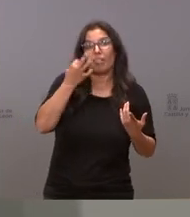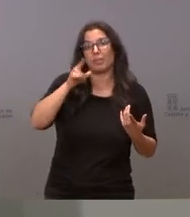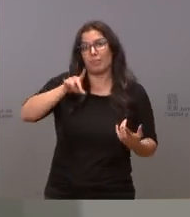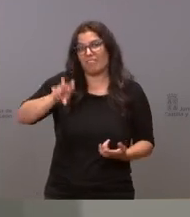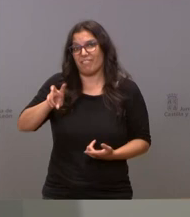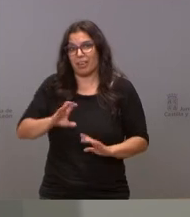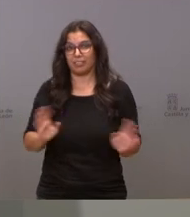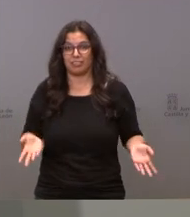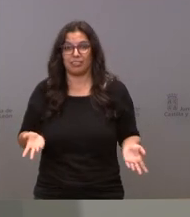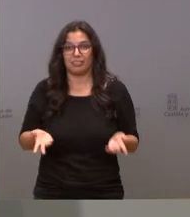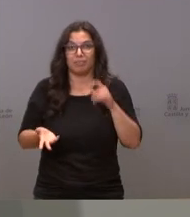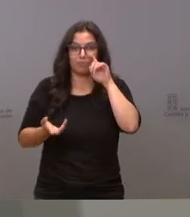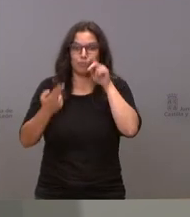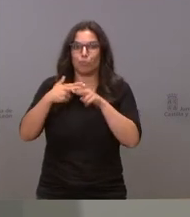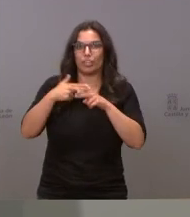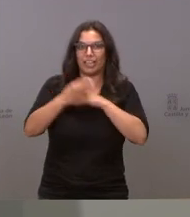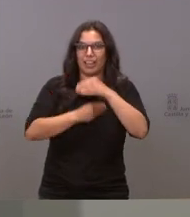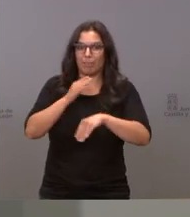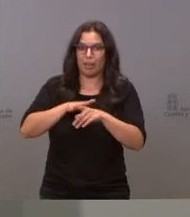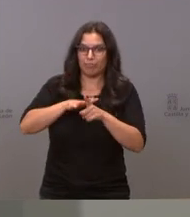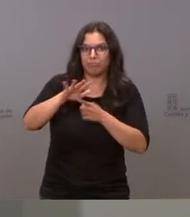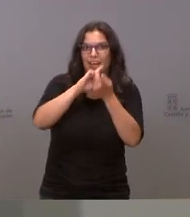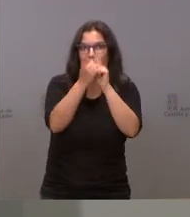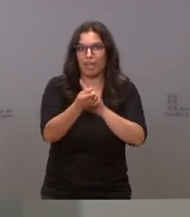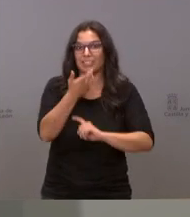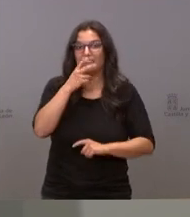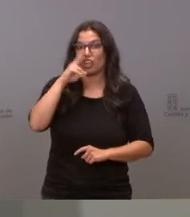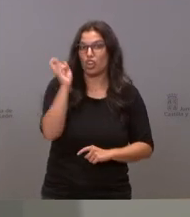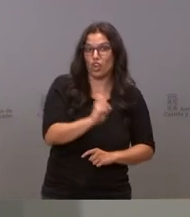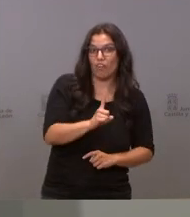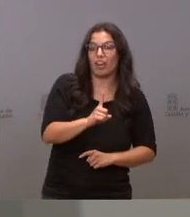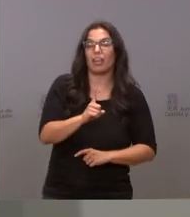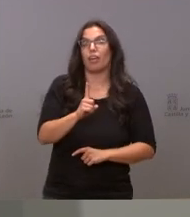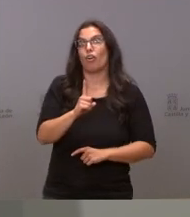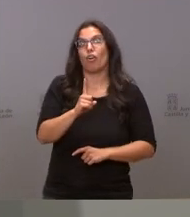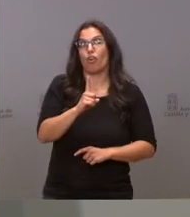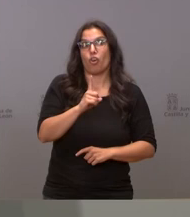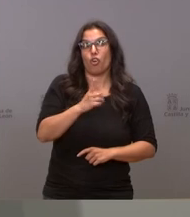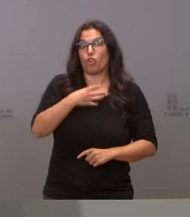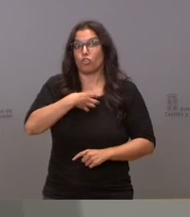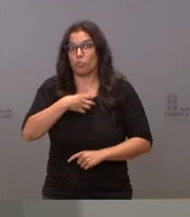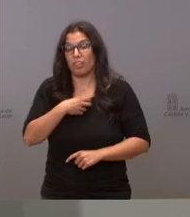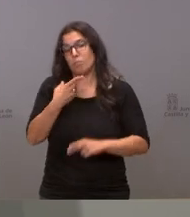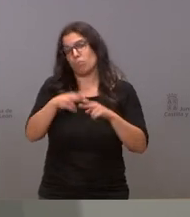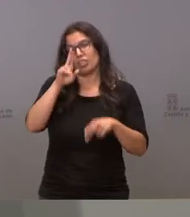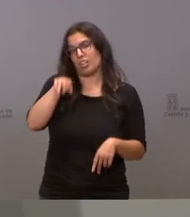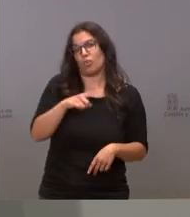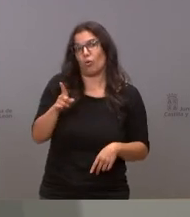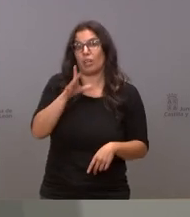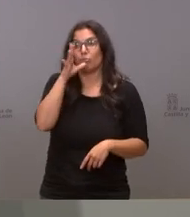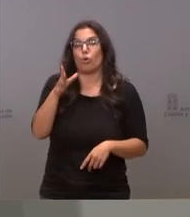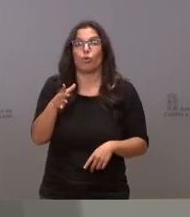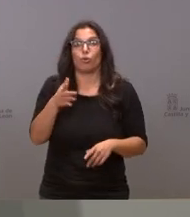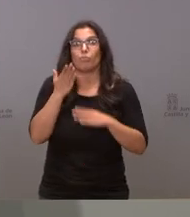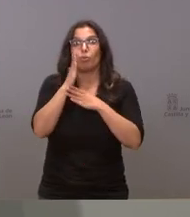política tiene que cambiar las cosas en política lo que no es útil o lo que no es posible no es política cuando uno plantea una